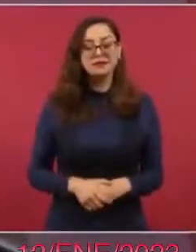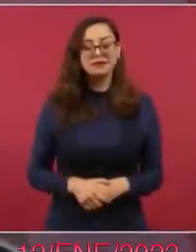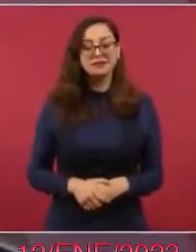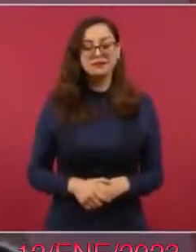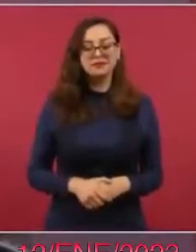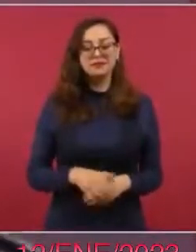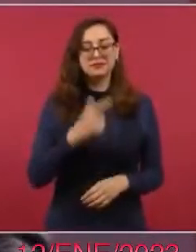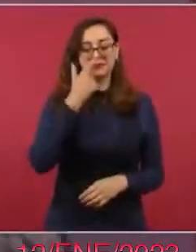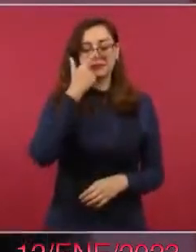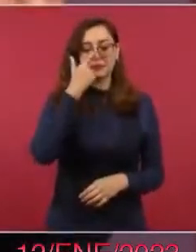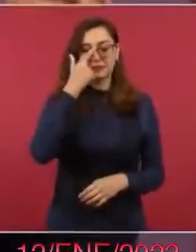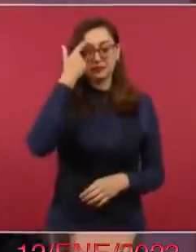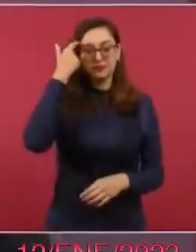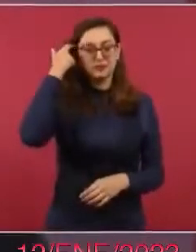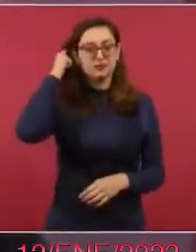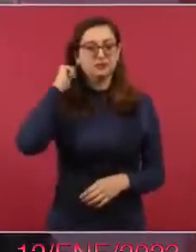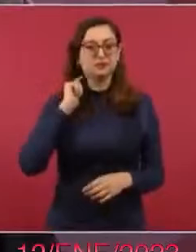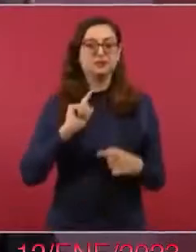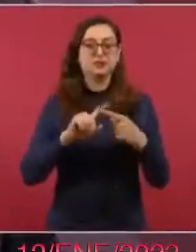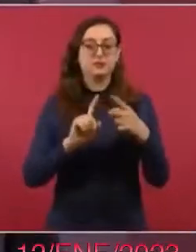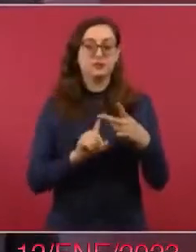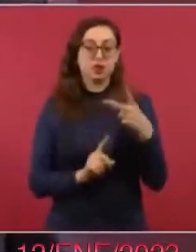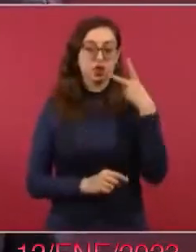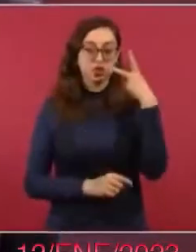ya empezando